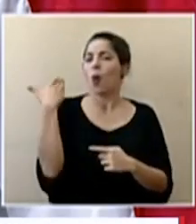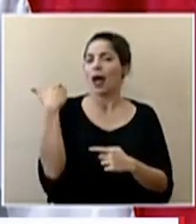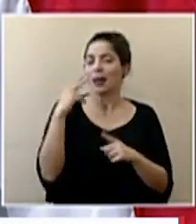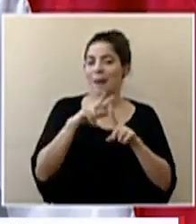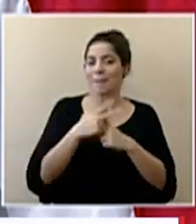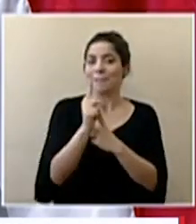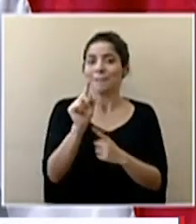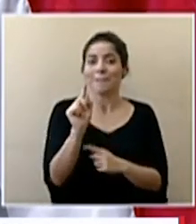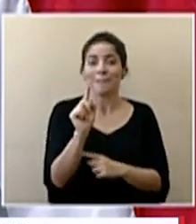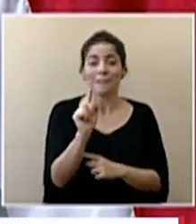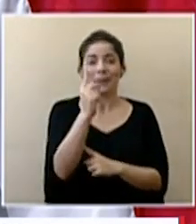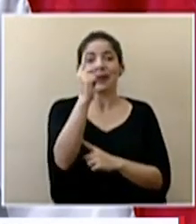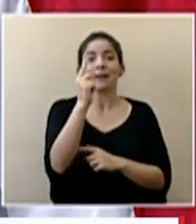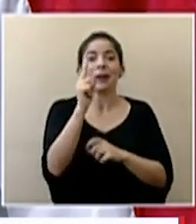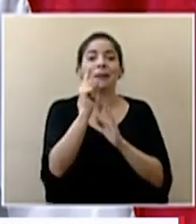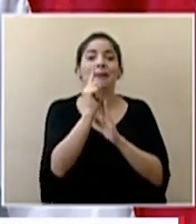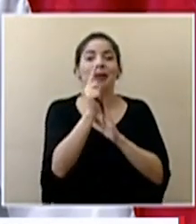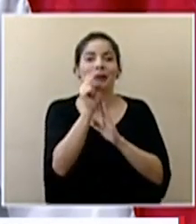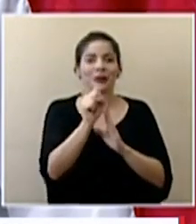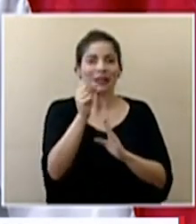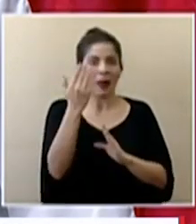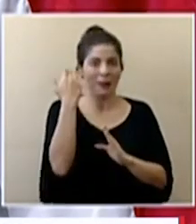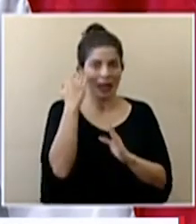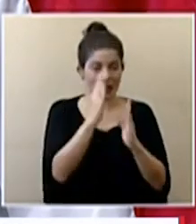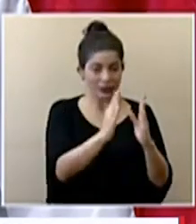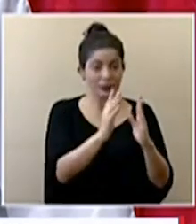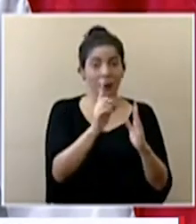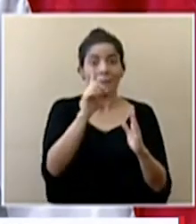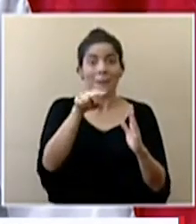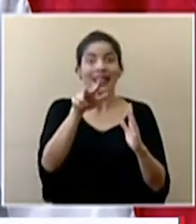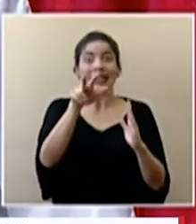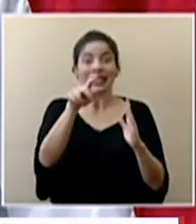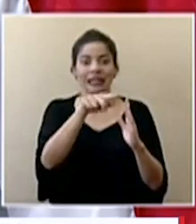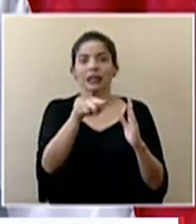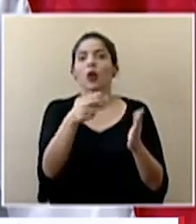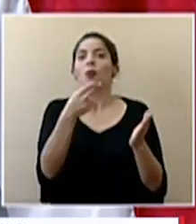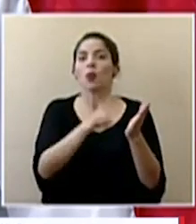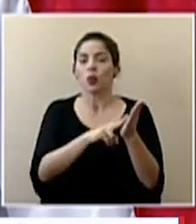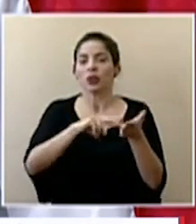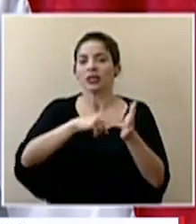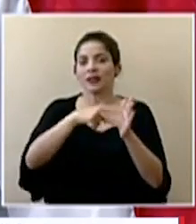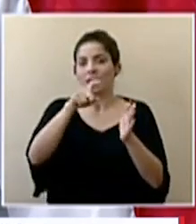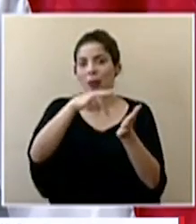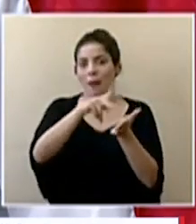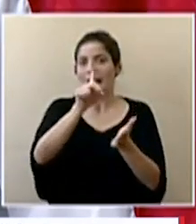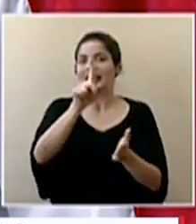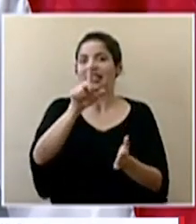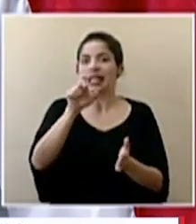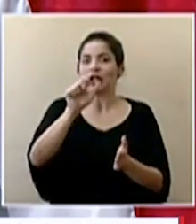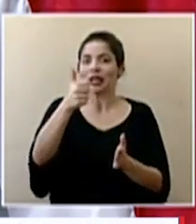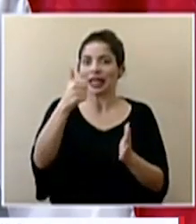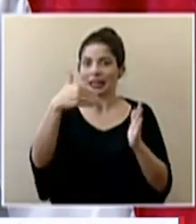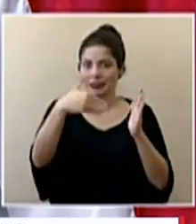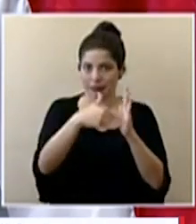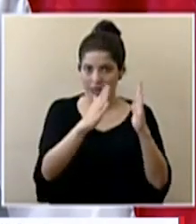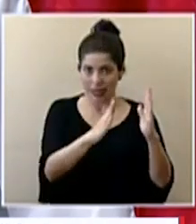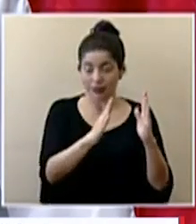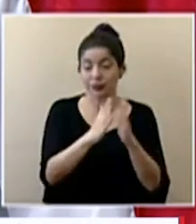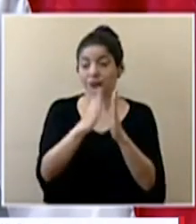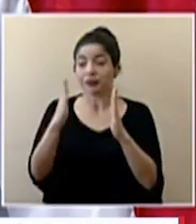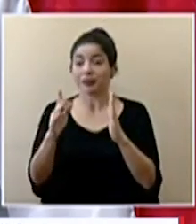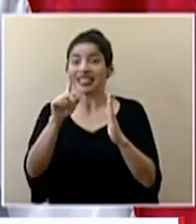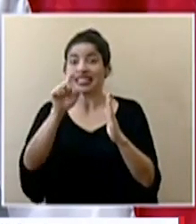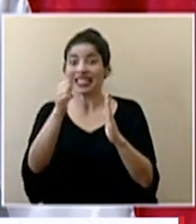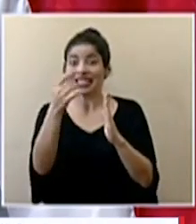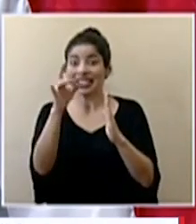partir del primer minuto del sábado pasado, 1,300 personas fueron multadas con 110,000 ya. 118 personas